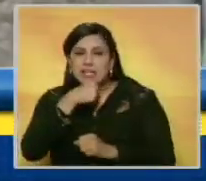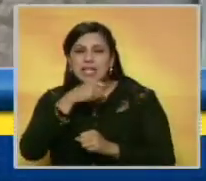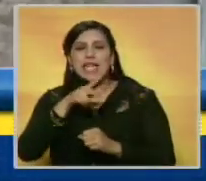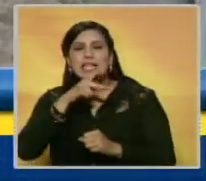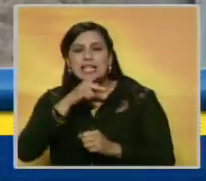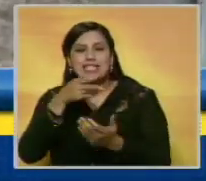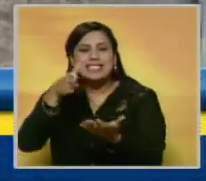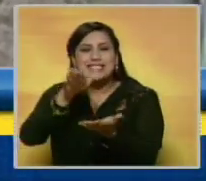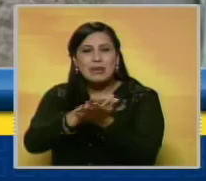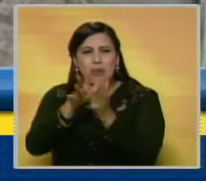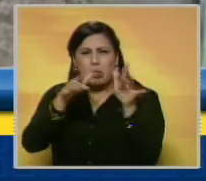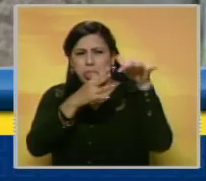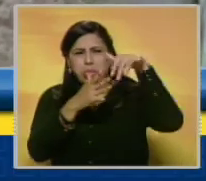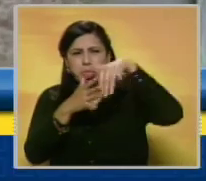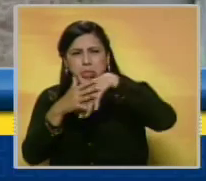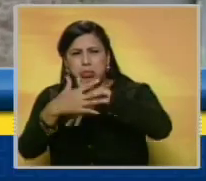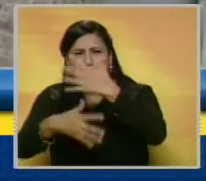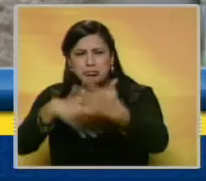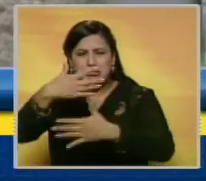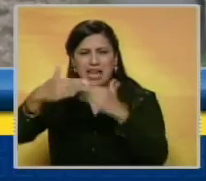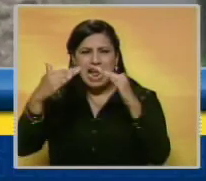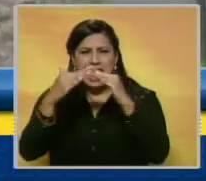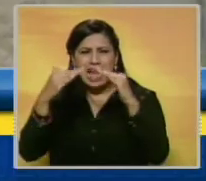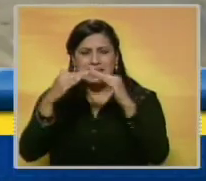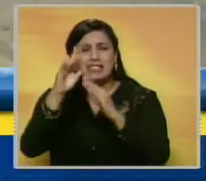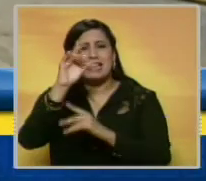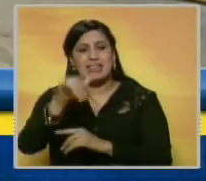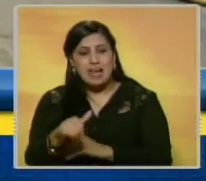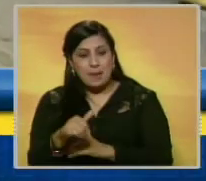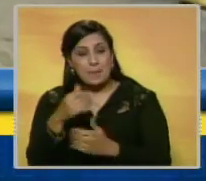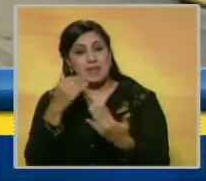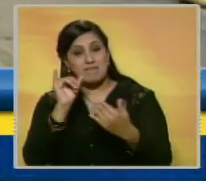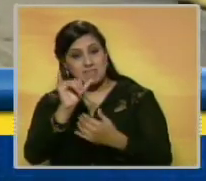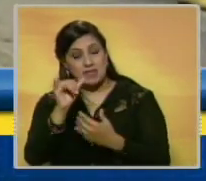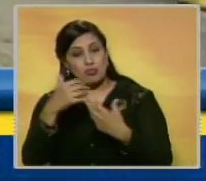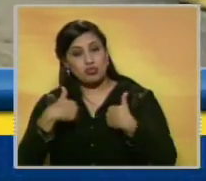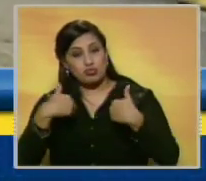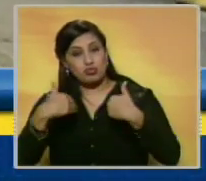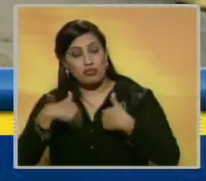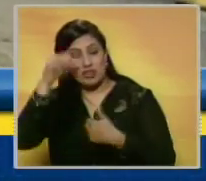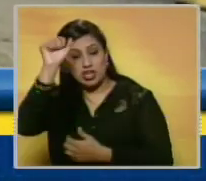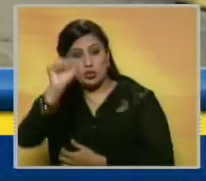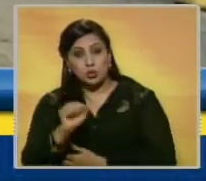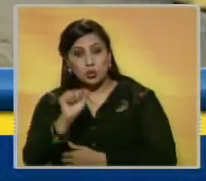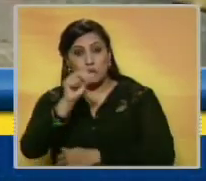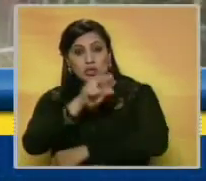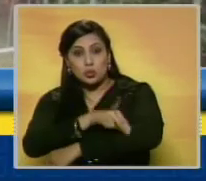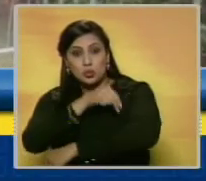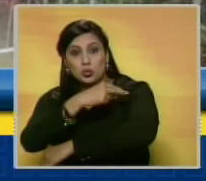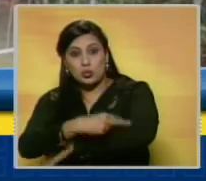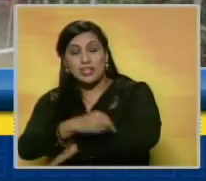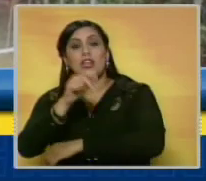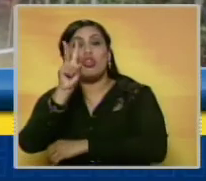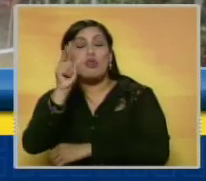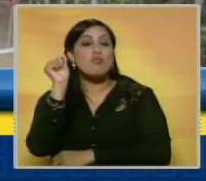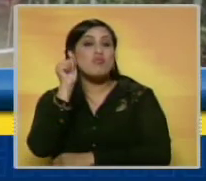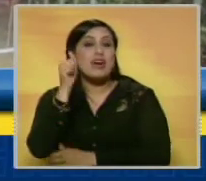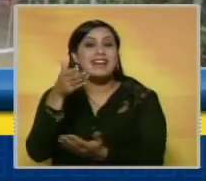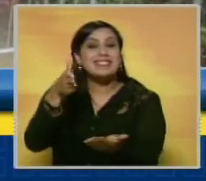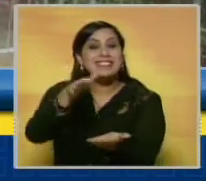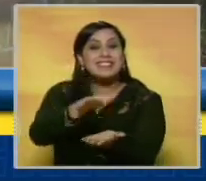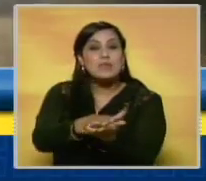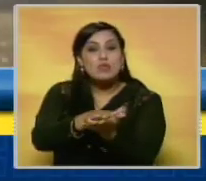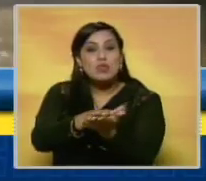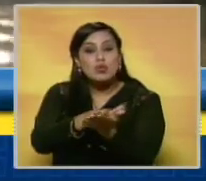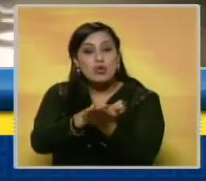fallecieron cuando su casa fue arrastrada por una avalancha. El temporal también afectó al sur de Suiza, donde dos mujeres murieron en la ciudad de